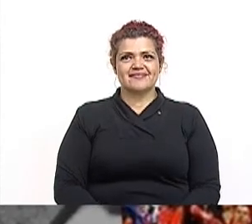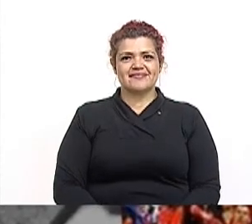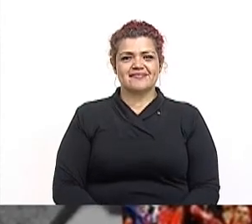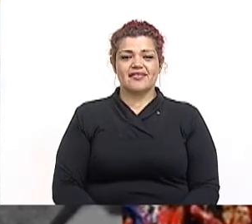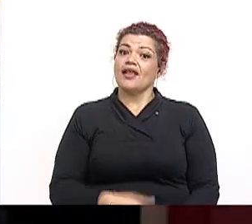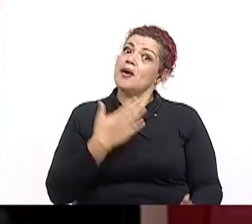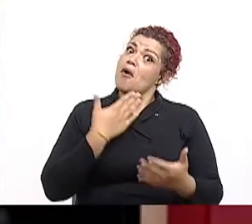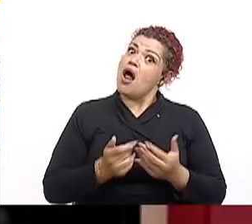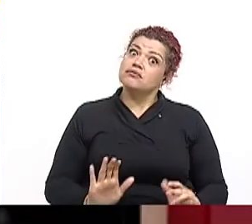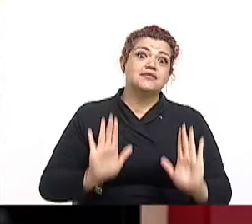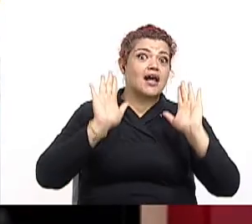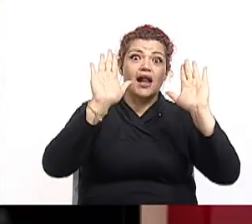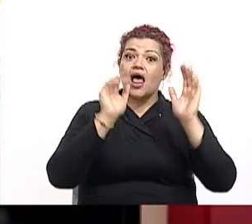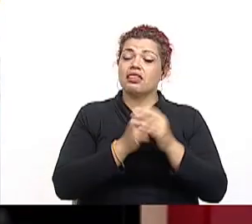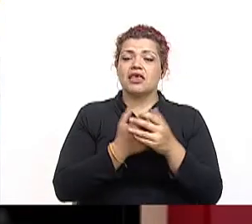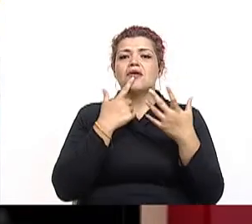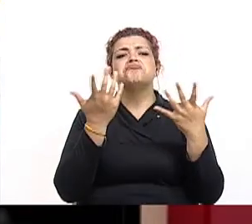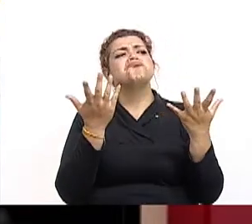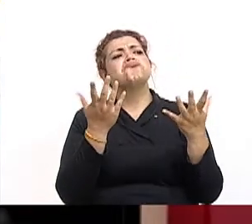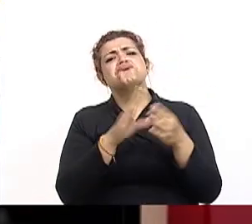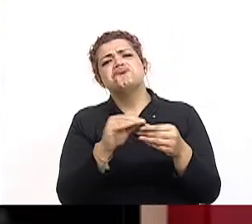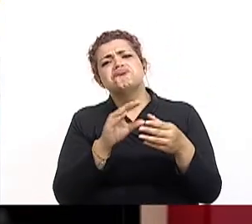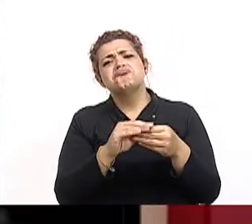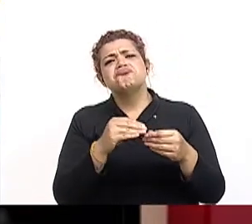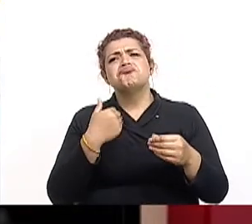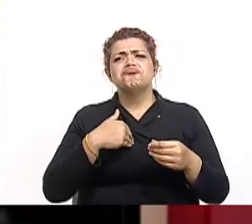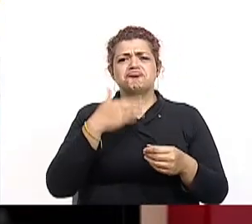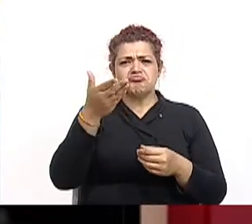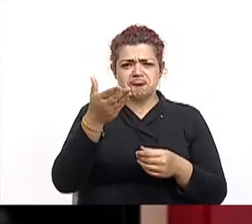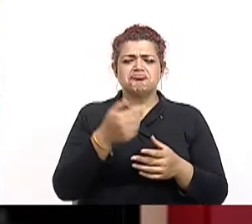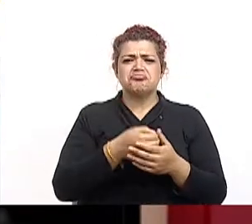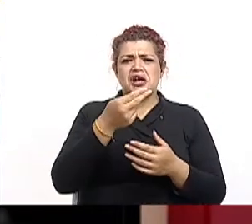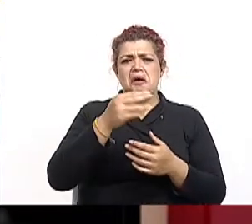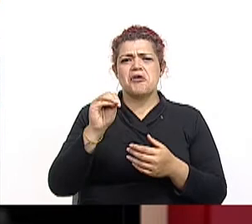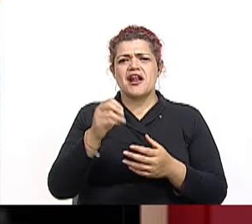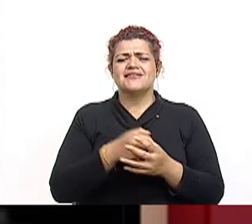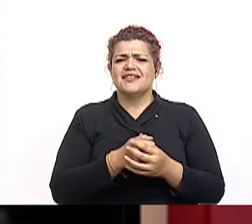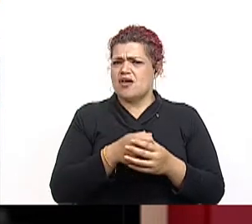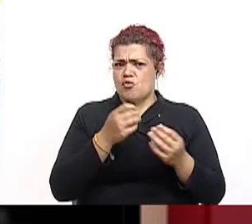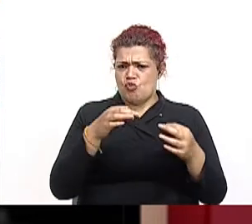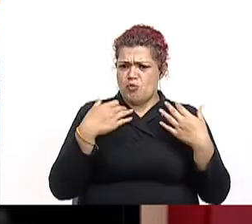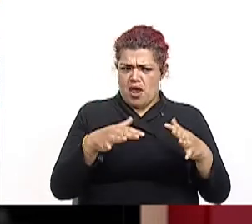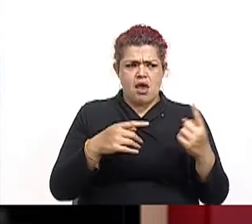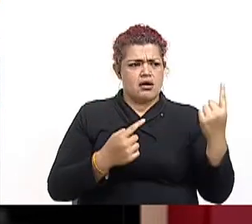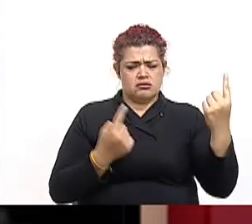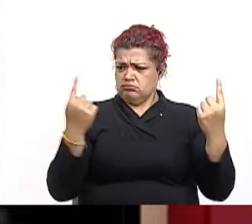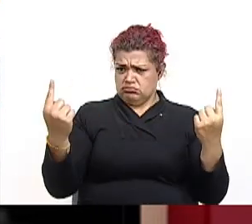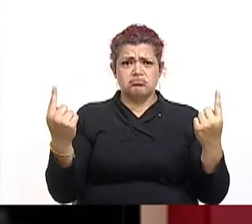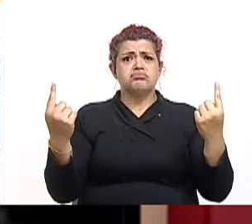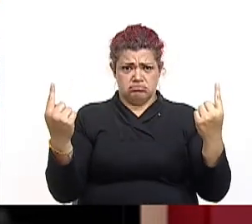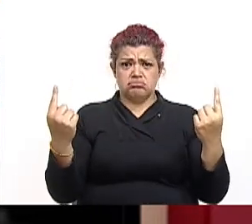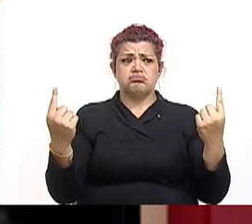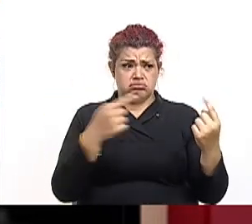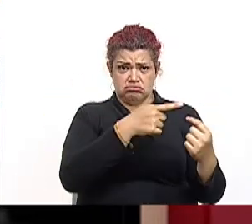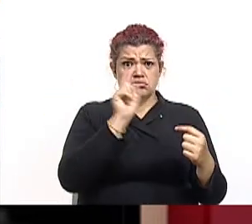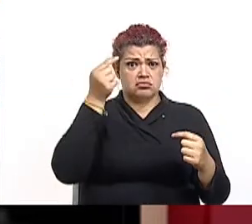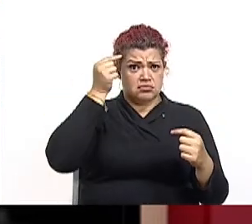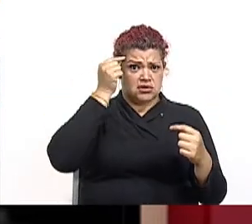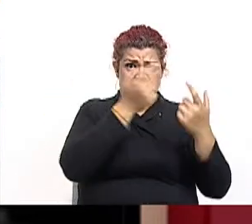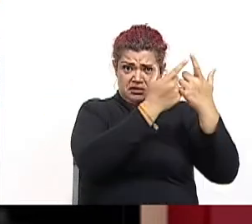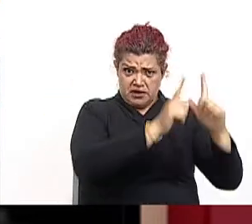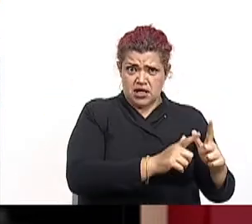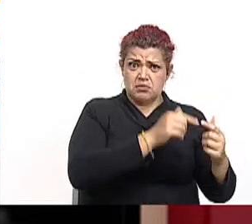Bueno, excelente el comentario de don Hernán Morales y lo decía muy bien, con méritos en ambas escuadras, el Estado liberal siempre